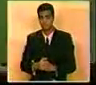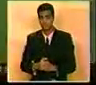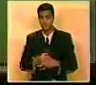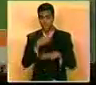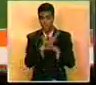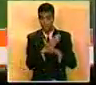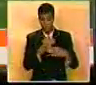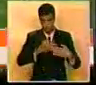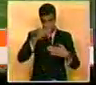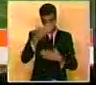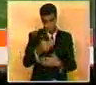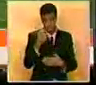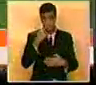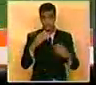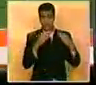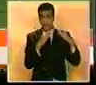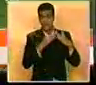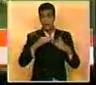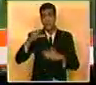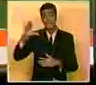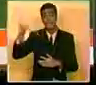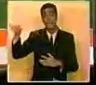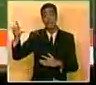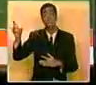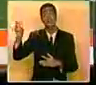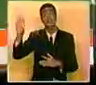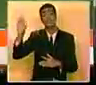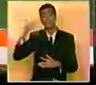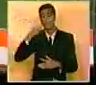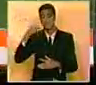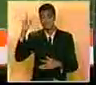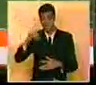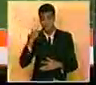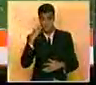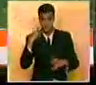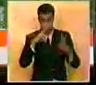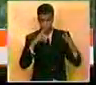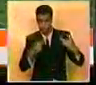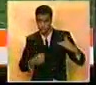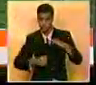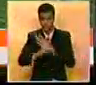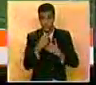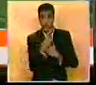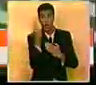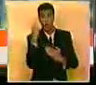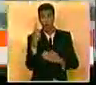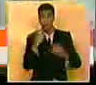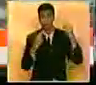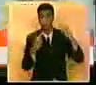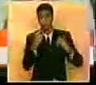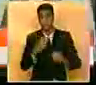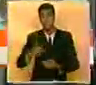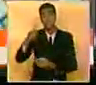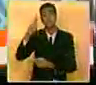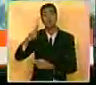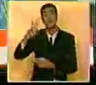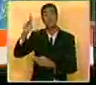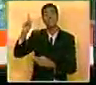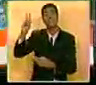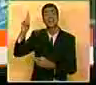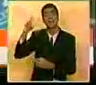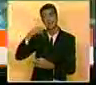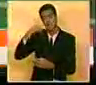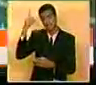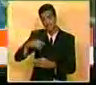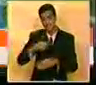de ida se celebró en la casa del Getafe, el equipo de Michael Ladrup, pues, se fue arriba en el marcador, con un tanto de Rubén de la Red,